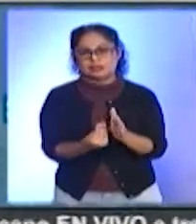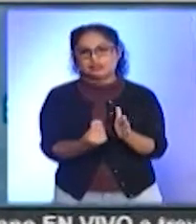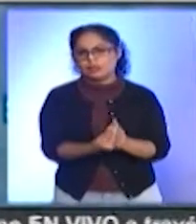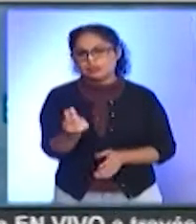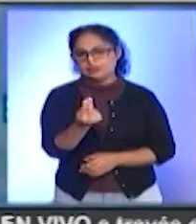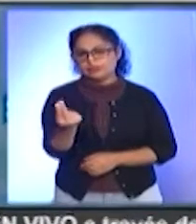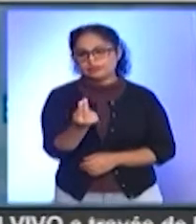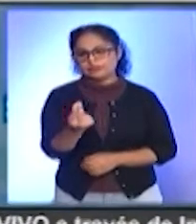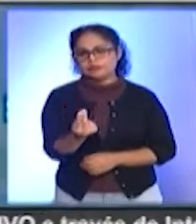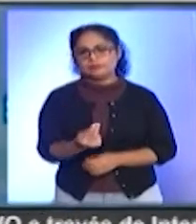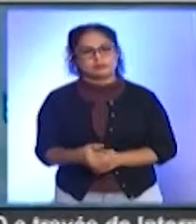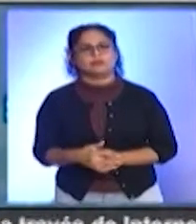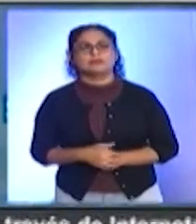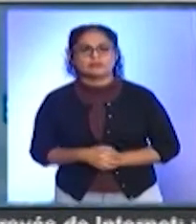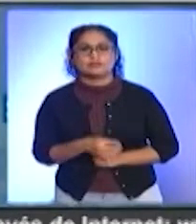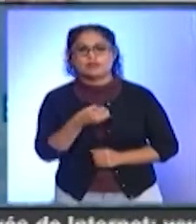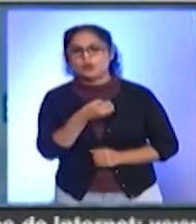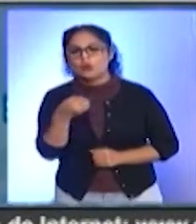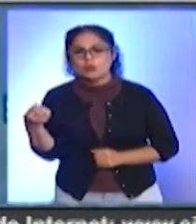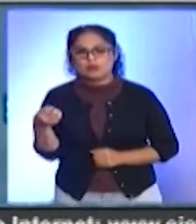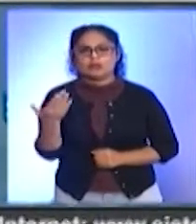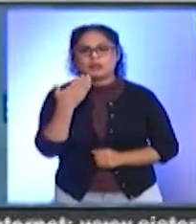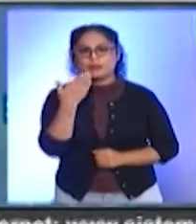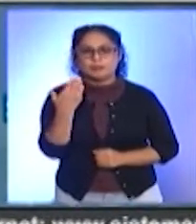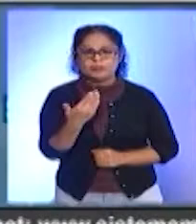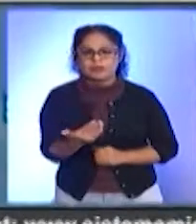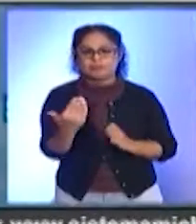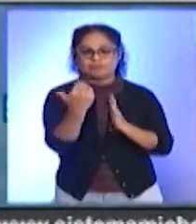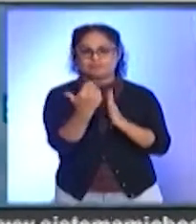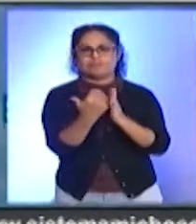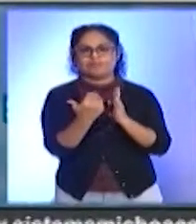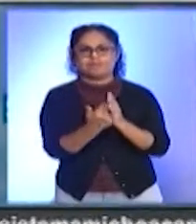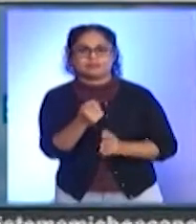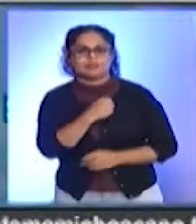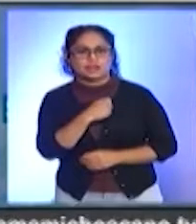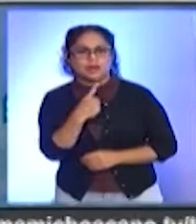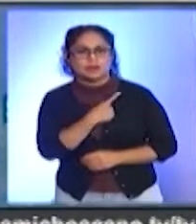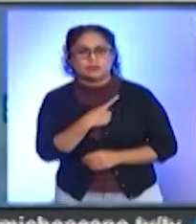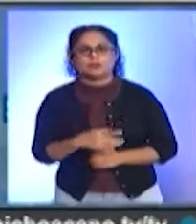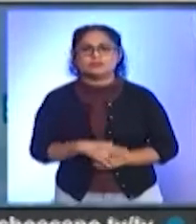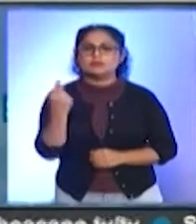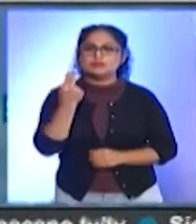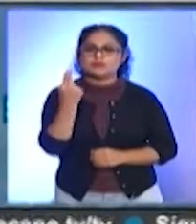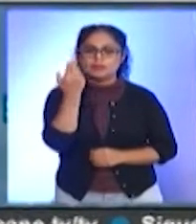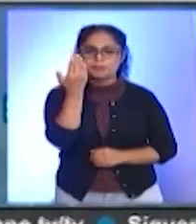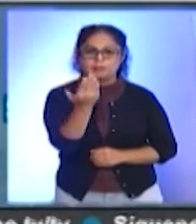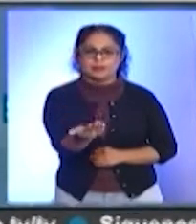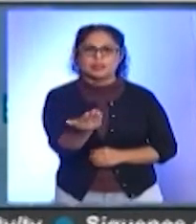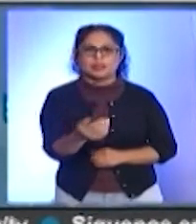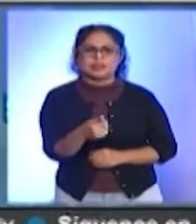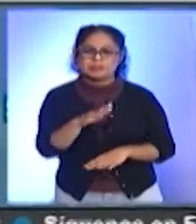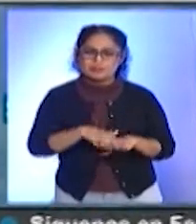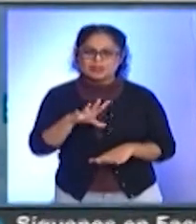clases de manera ordenada, de manera con los protocolos sanitarios. Vamos a requerir ahí un